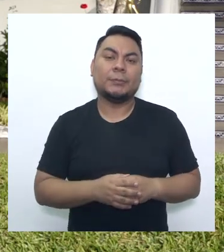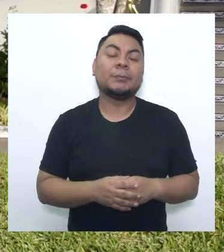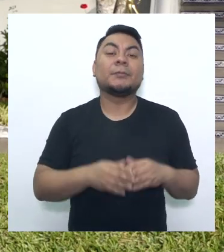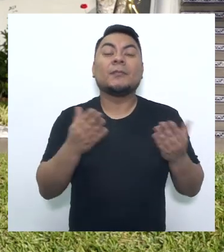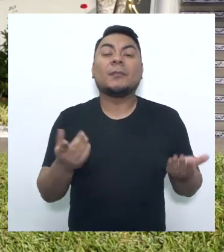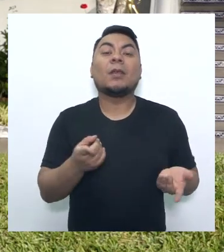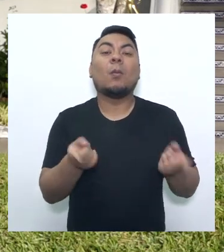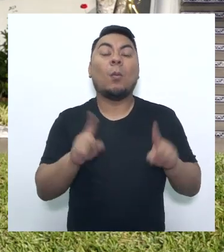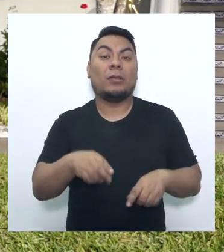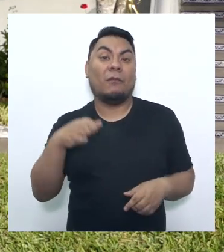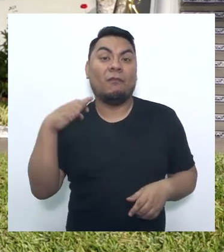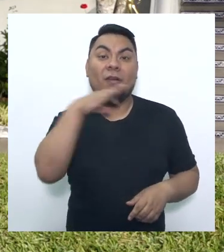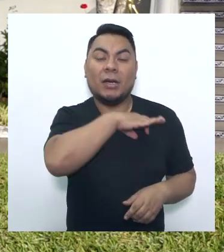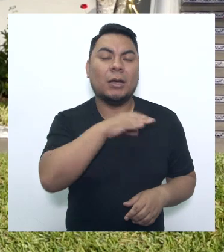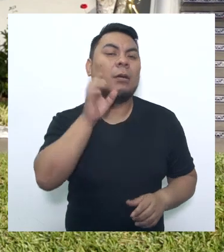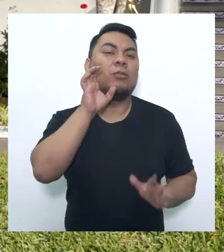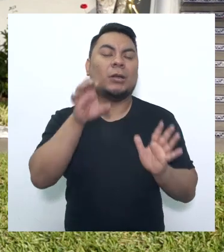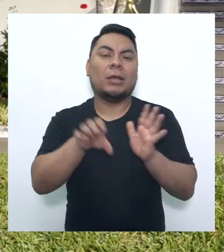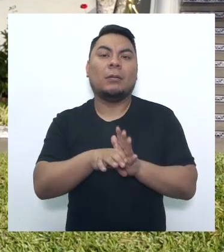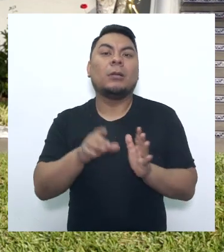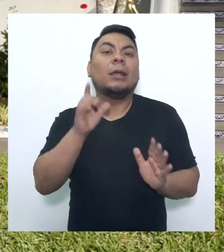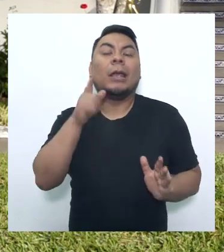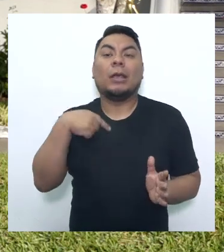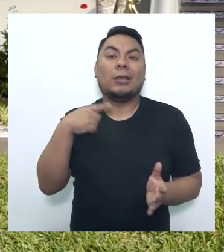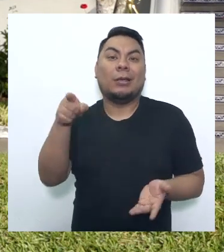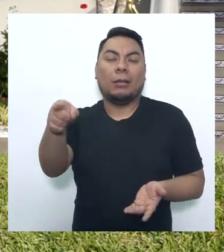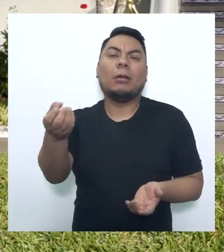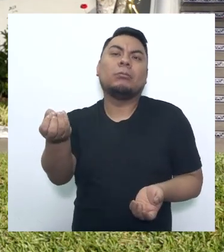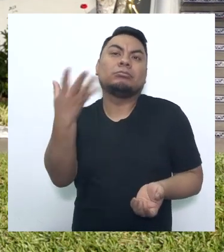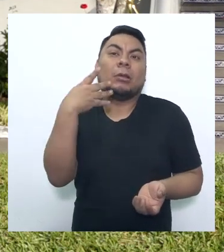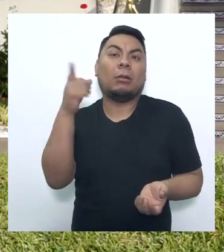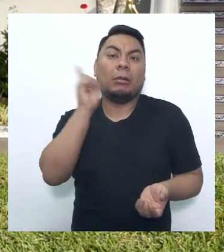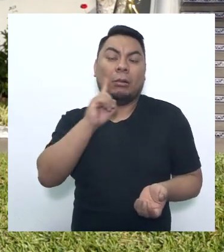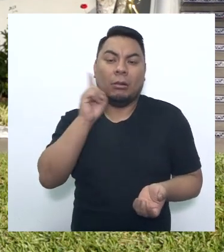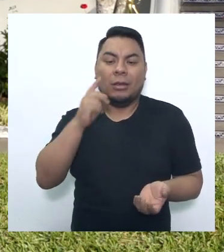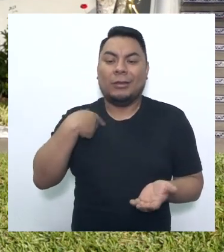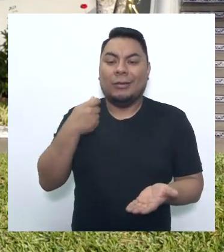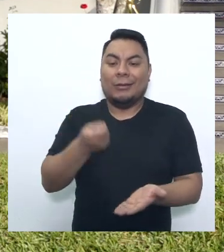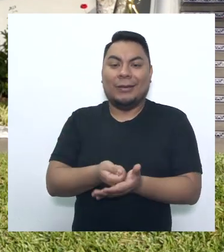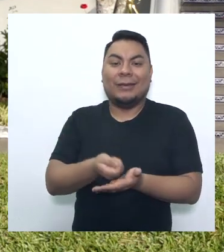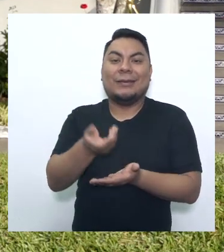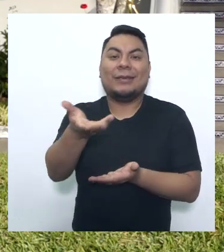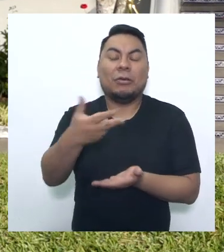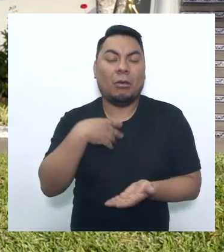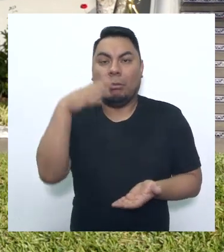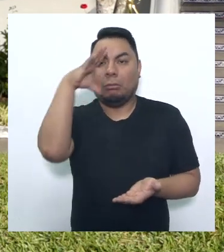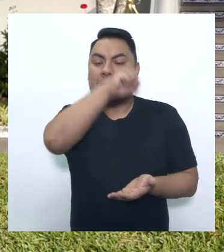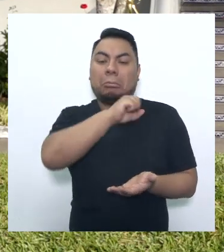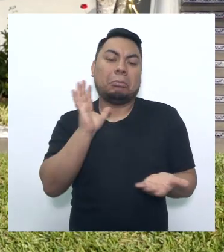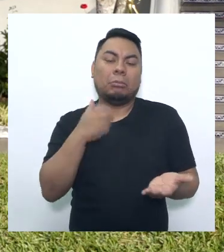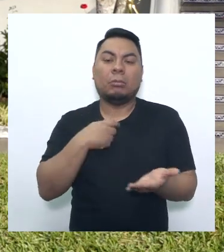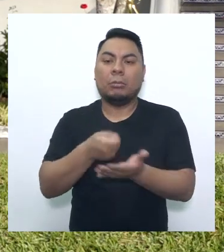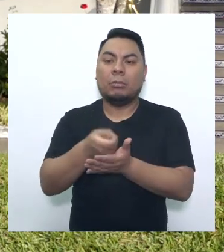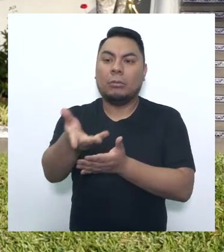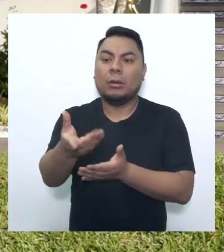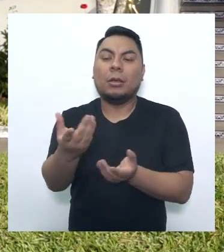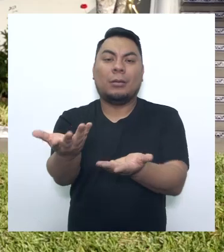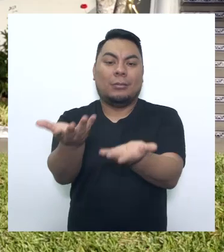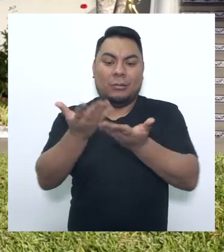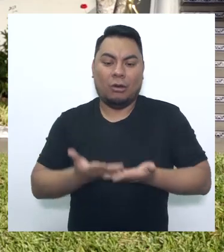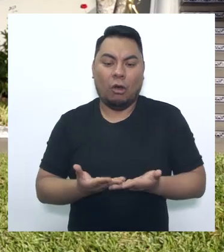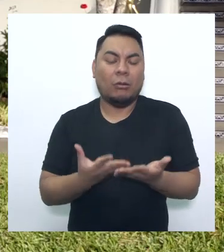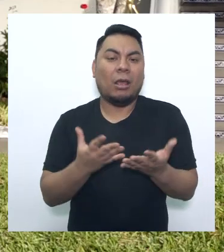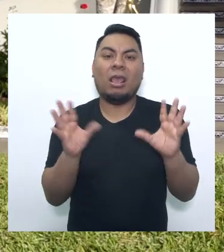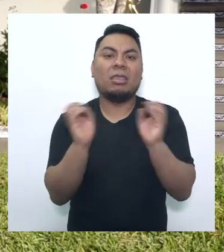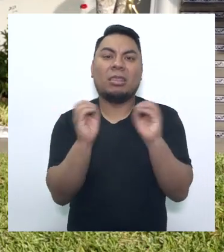En el delito de estafa es una exigencia que el engaño no pueda ser advertido por el agraviado. En